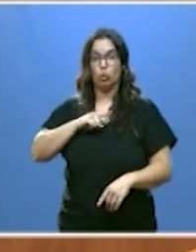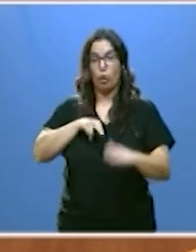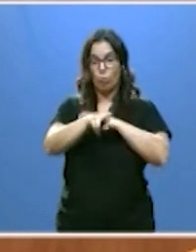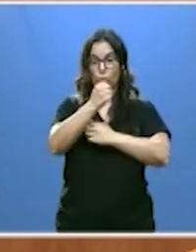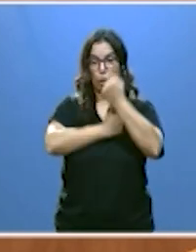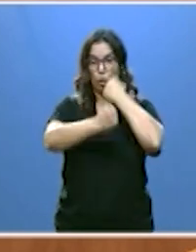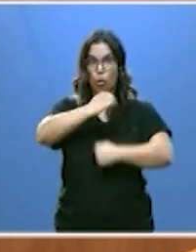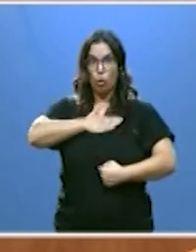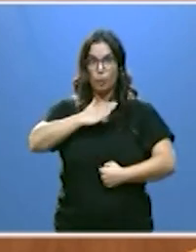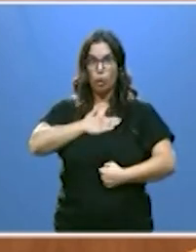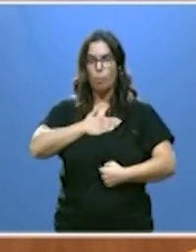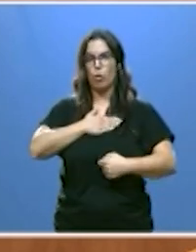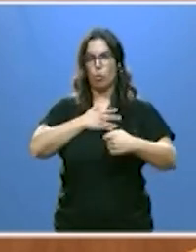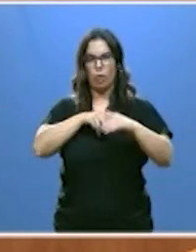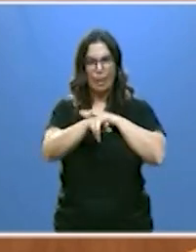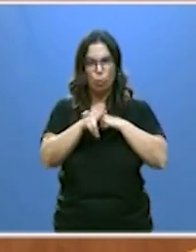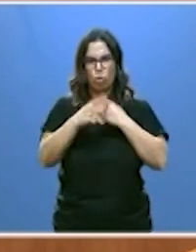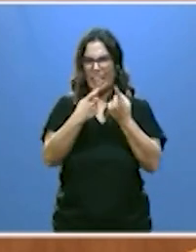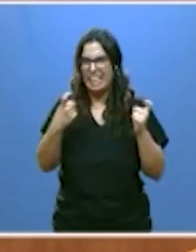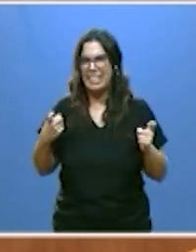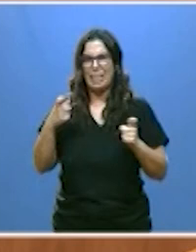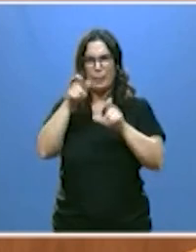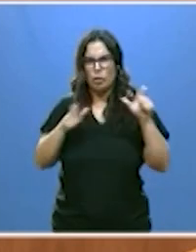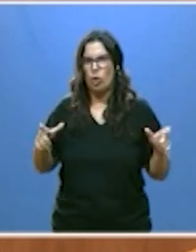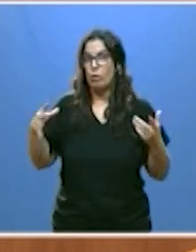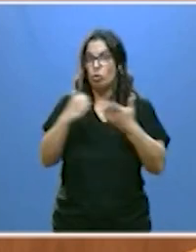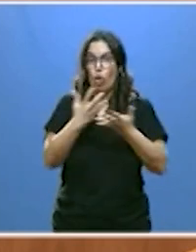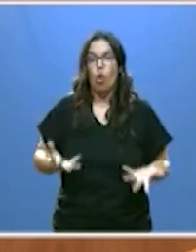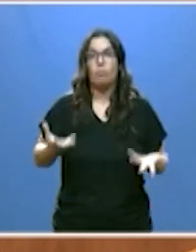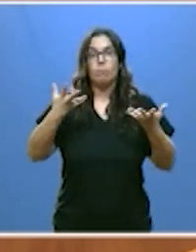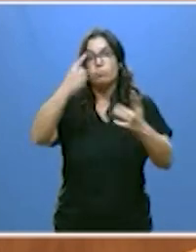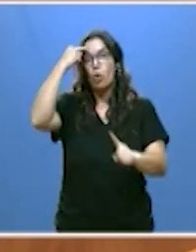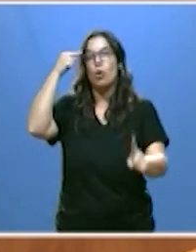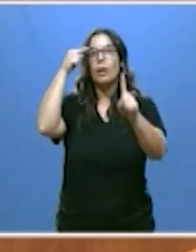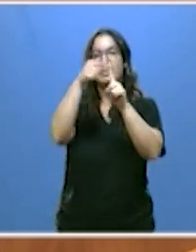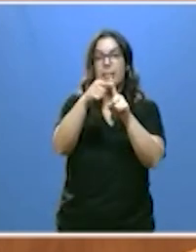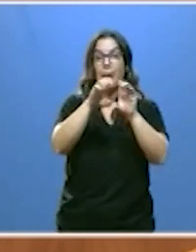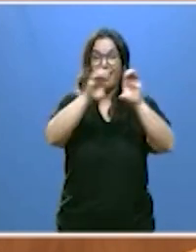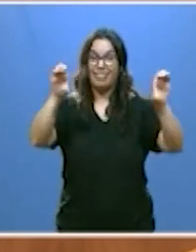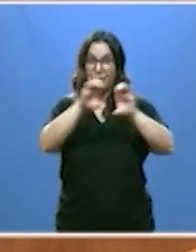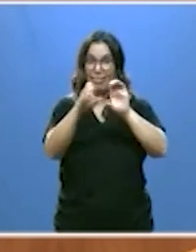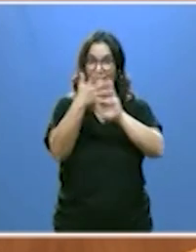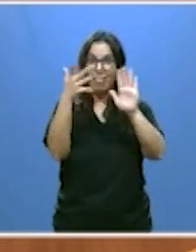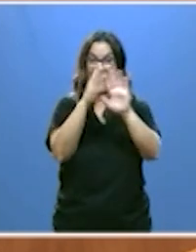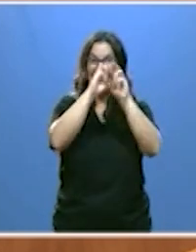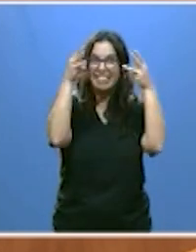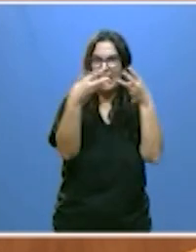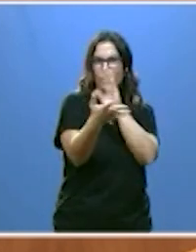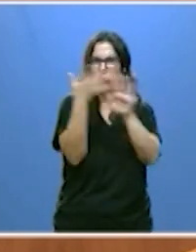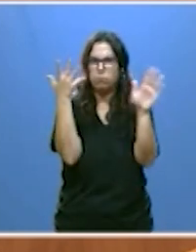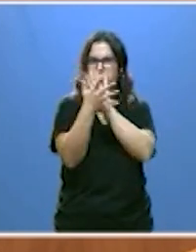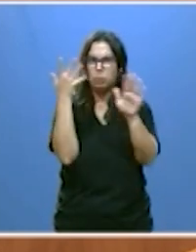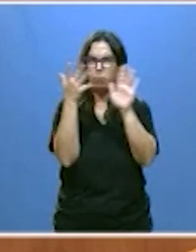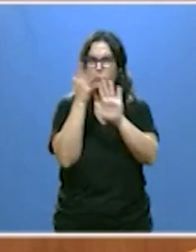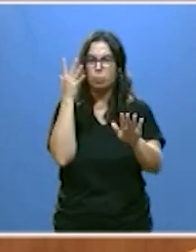económicos materiales y personales necesarios con el objetivo de que la banda ancha de que el internet de